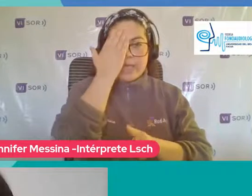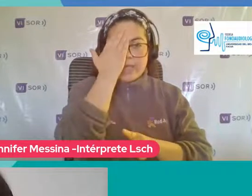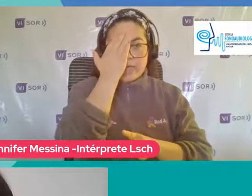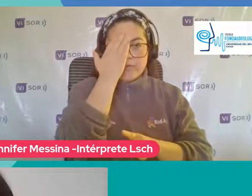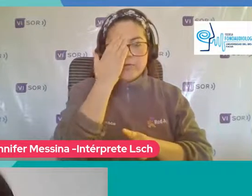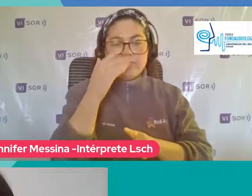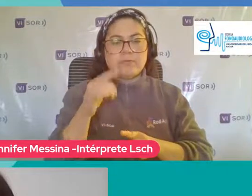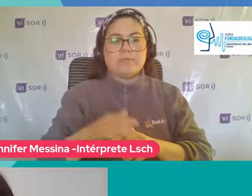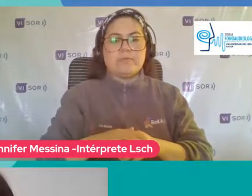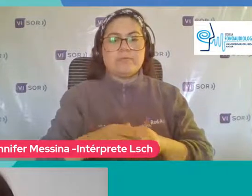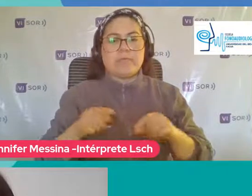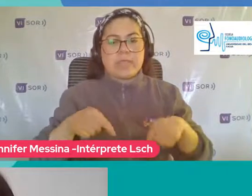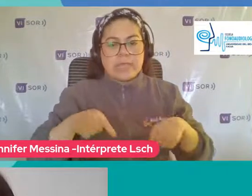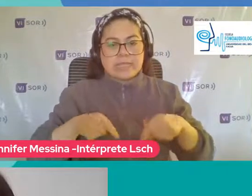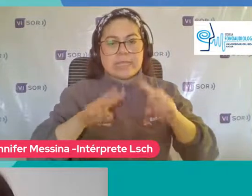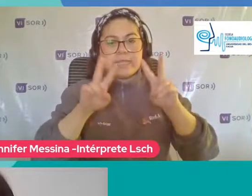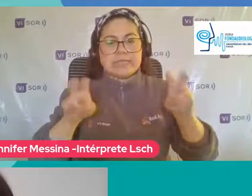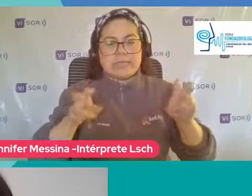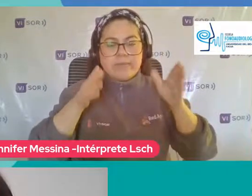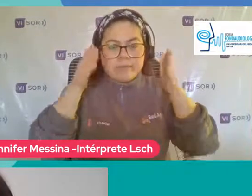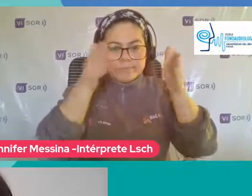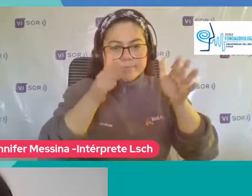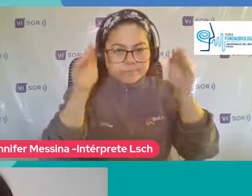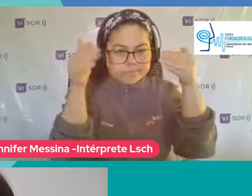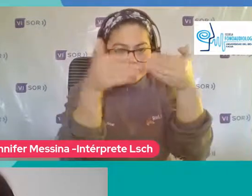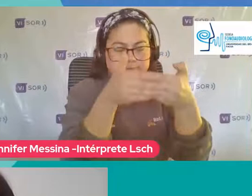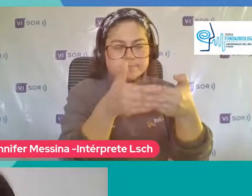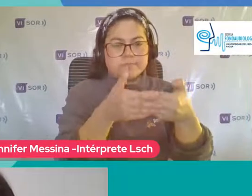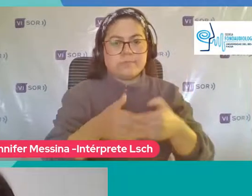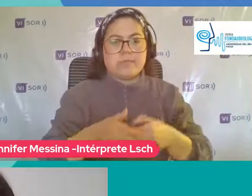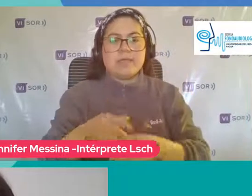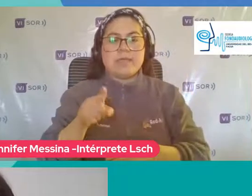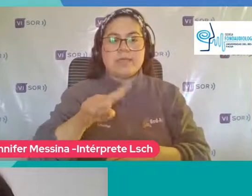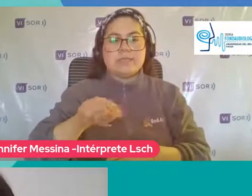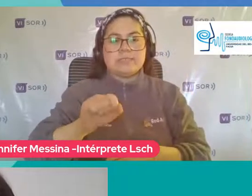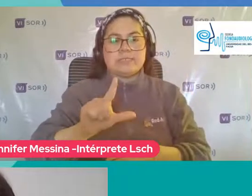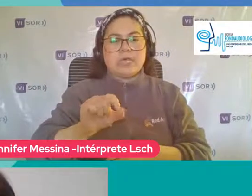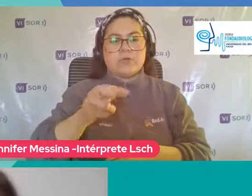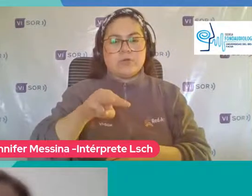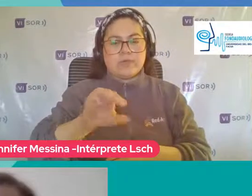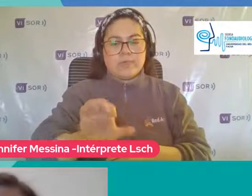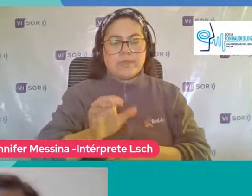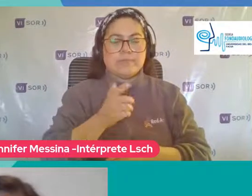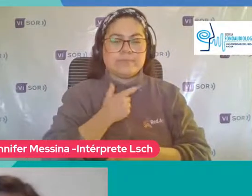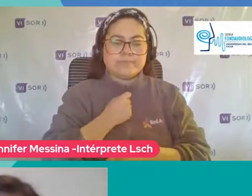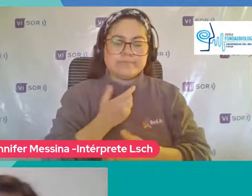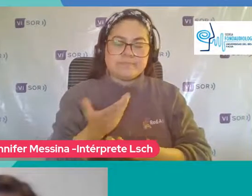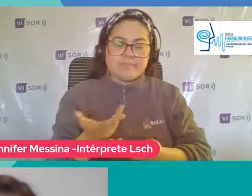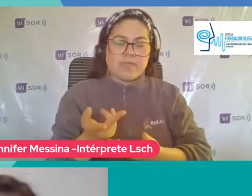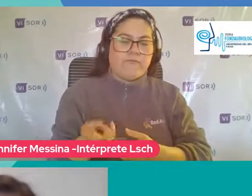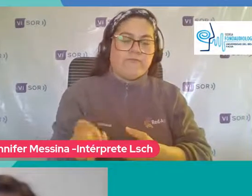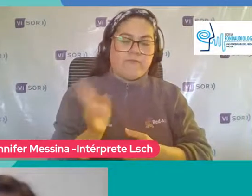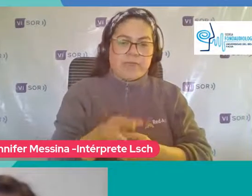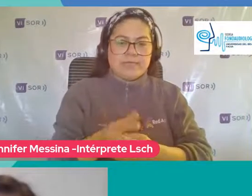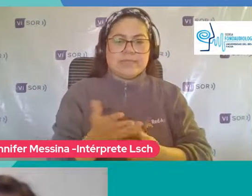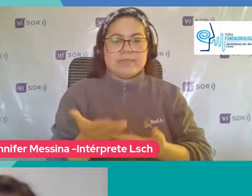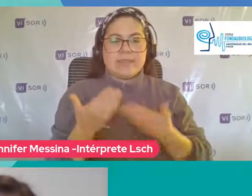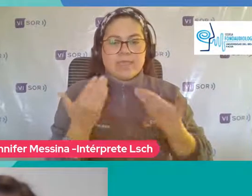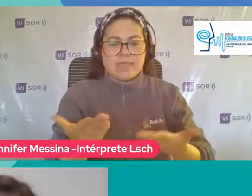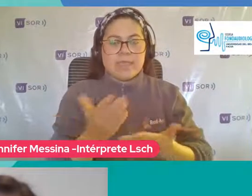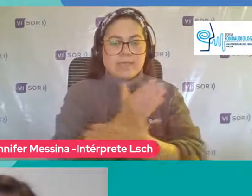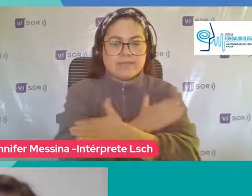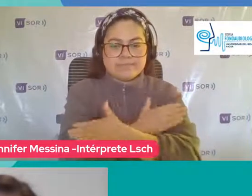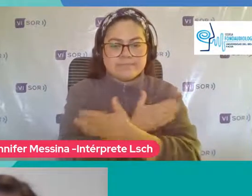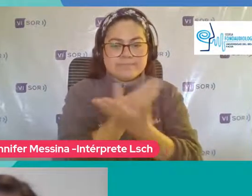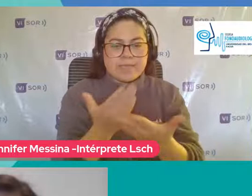de la detección Temprana En trastorno Espectro autista Salomé Quisiéramos por supuesto Una vez más Reiterar nuestros agradecimientos